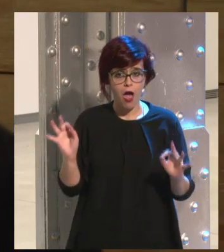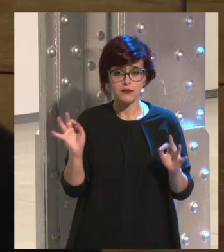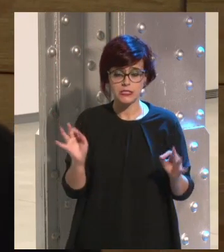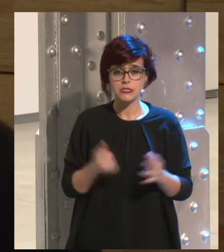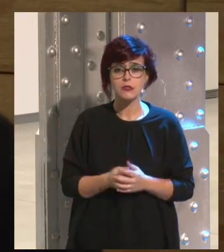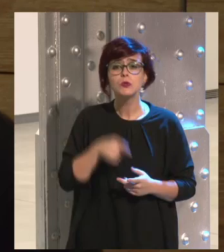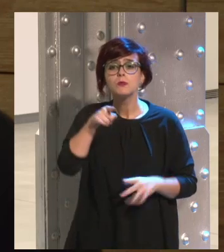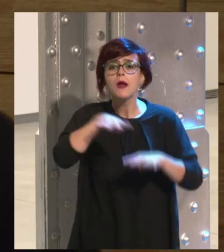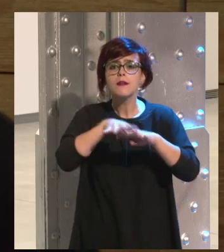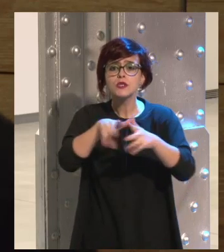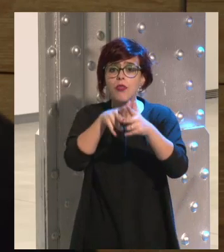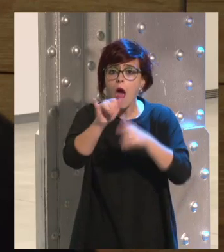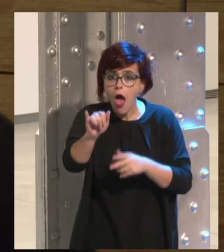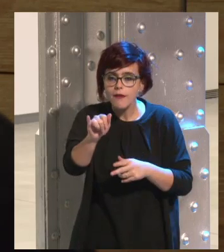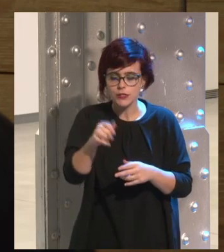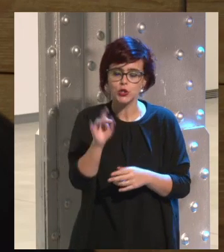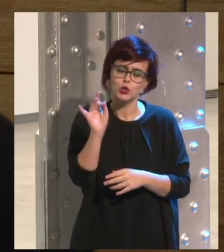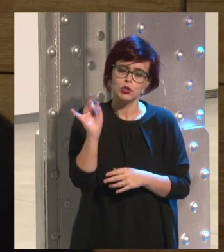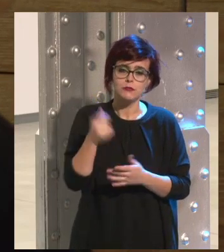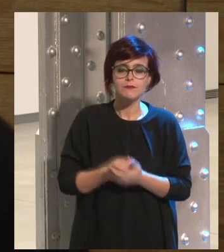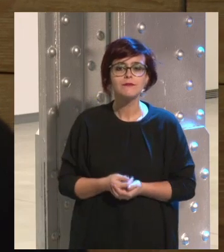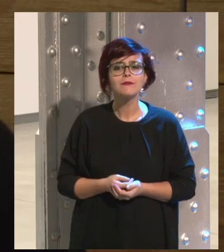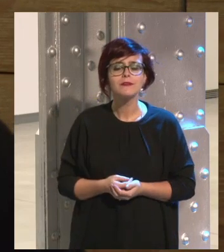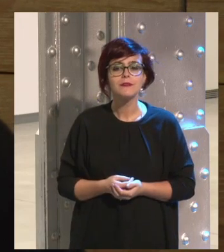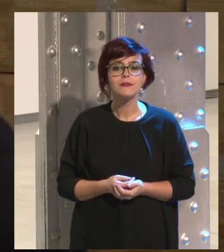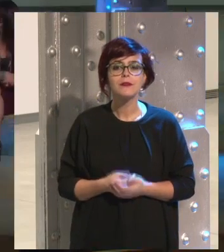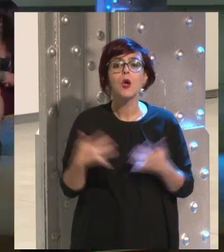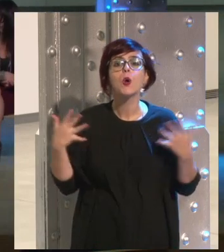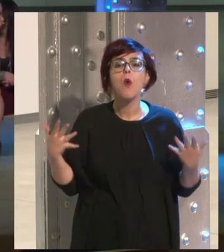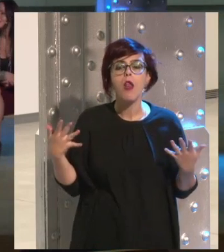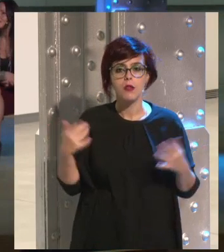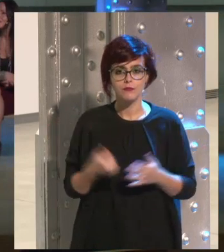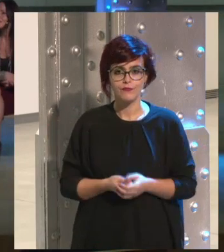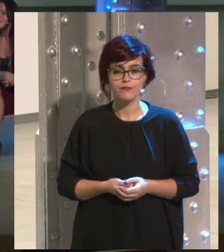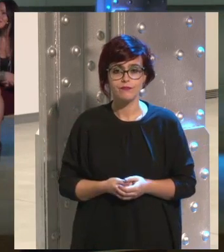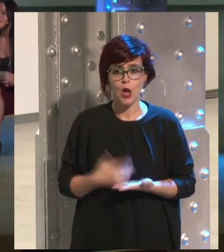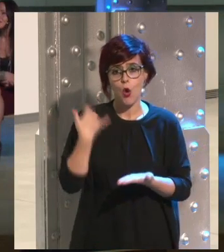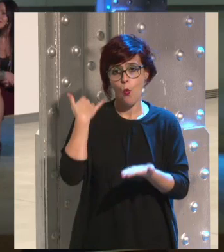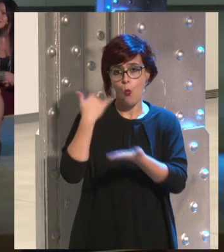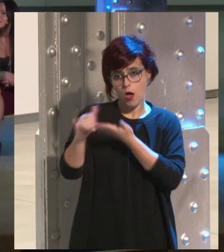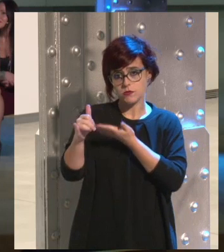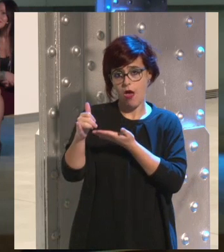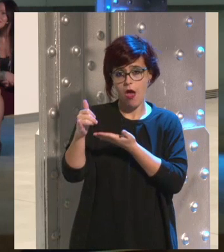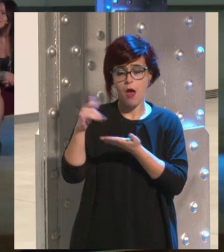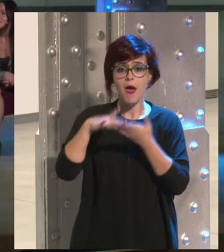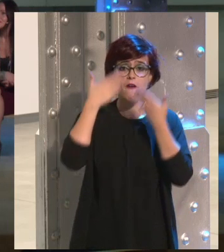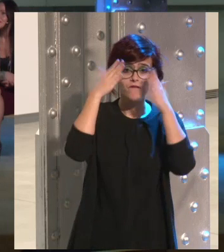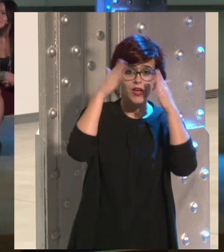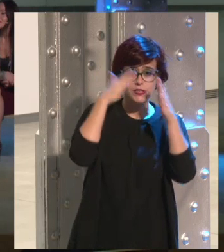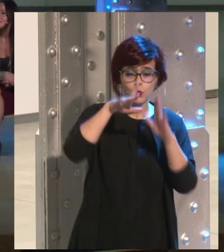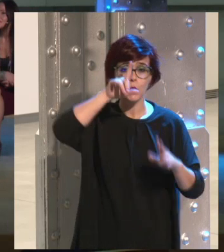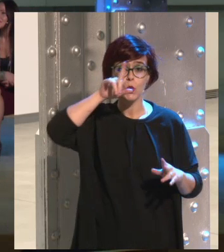Santiago, ¿usted tiene redes sociales? Sí, sí, sí, sí. ¿Qué maneja? ¿WhatsApp? WhatsApp, Facebook,